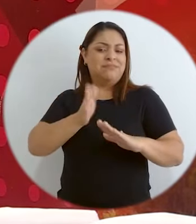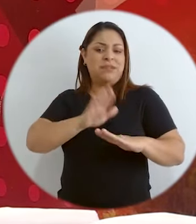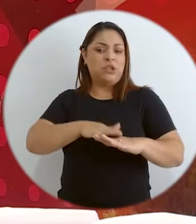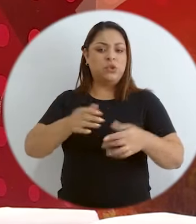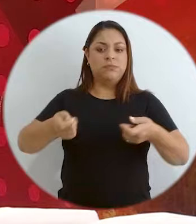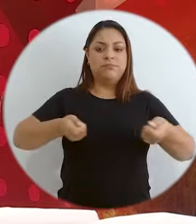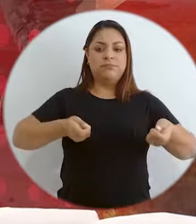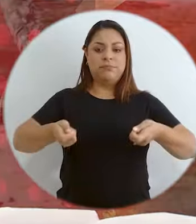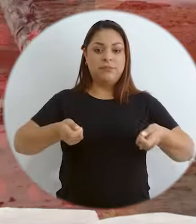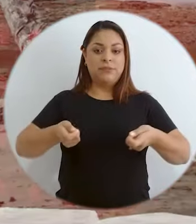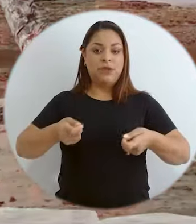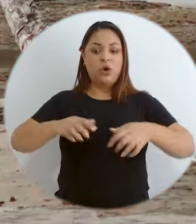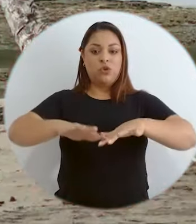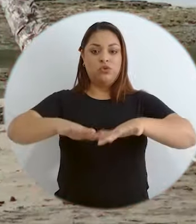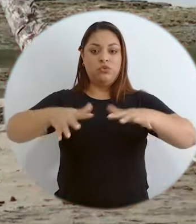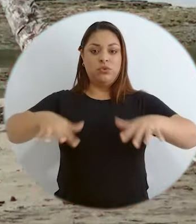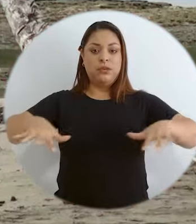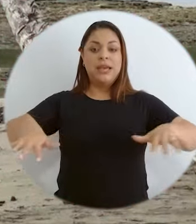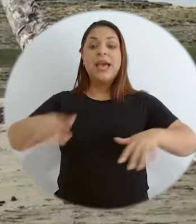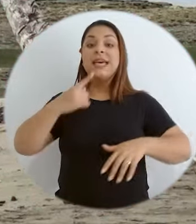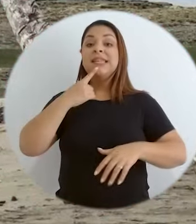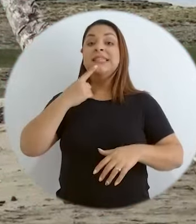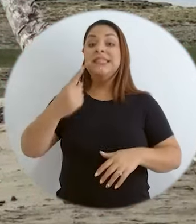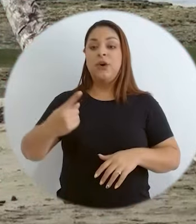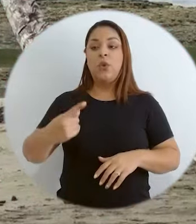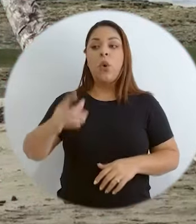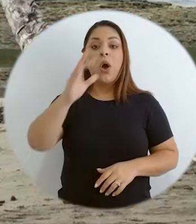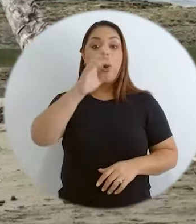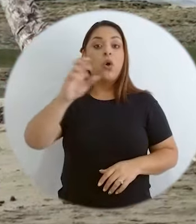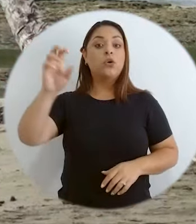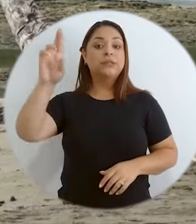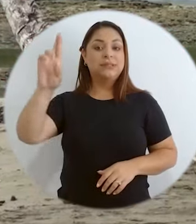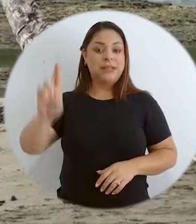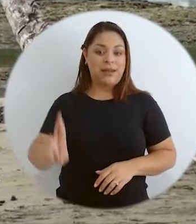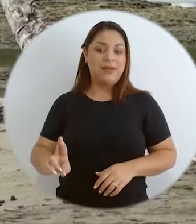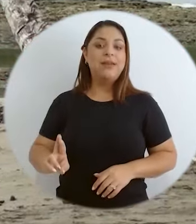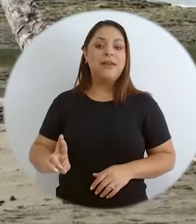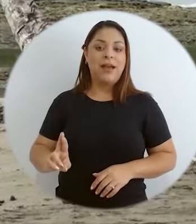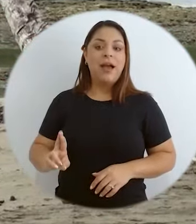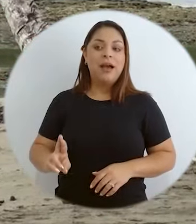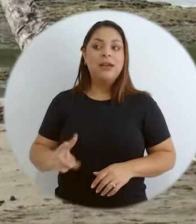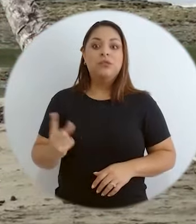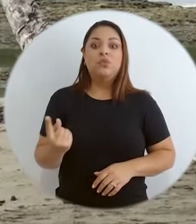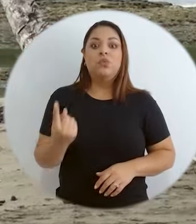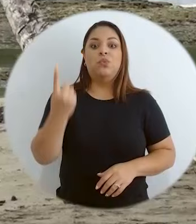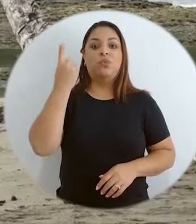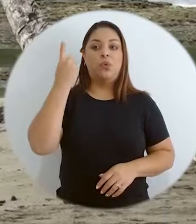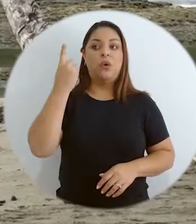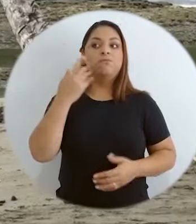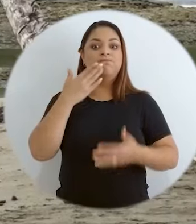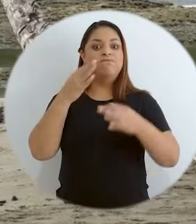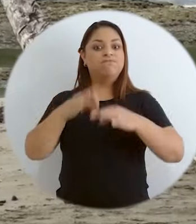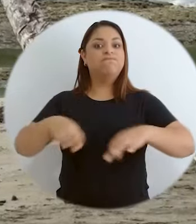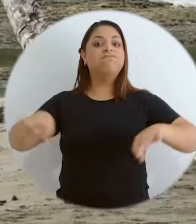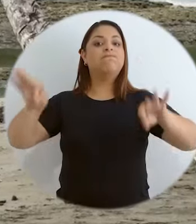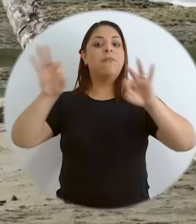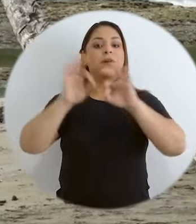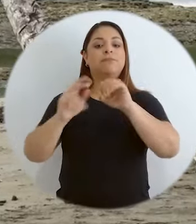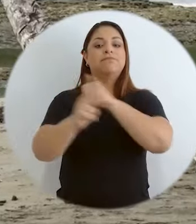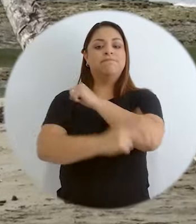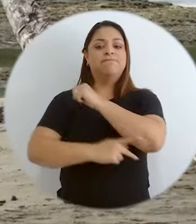en manejo costero integrado, colocaba a Costa Rica en América Latina como uno de los pioneros